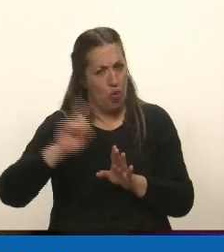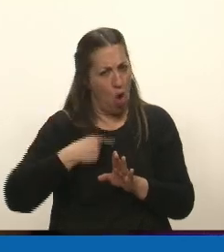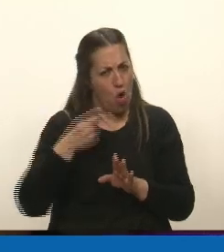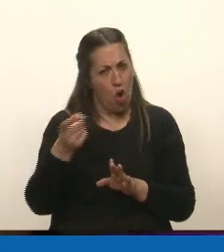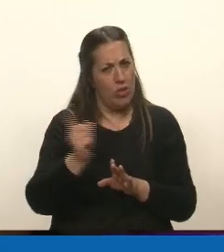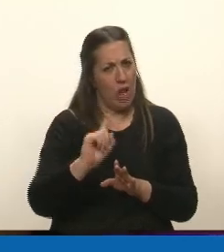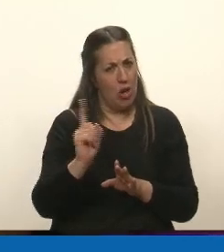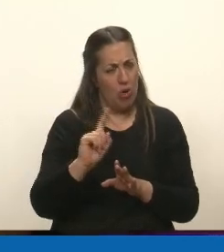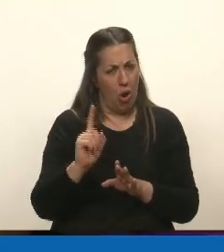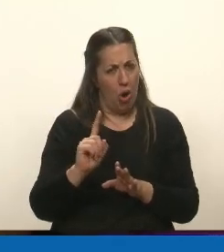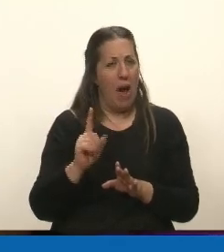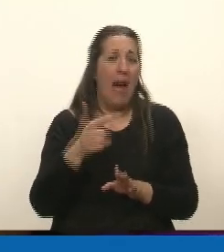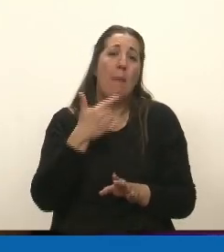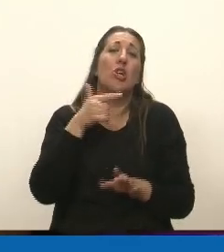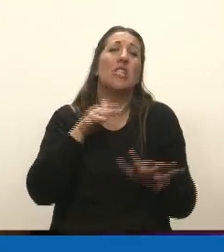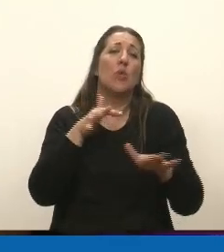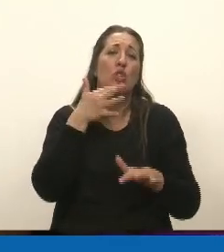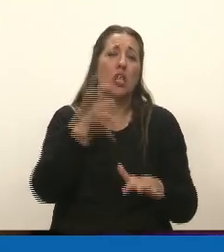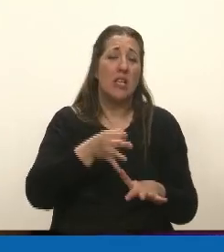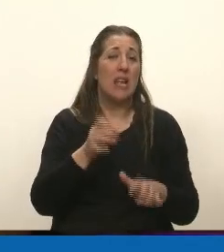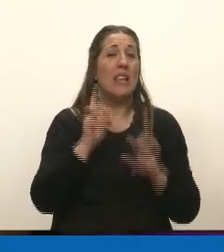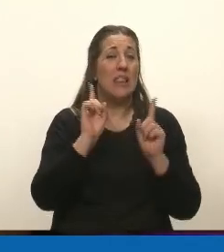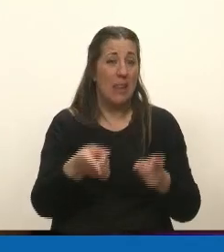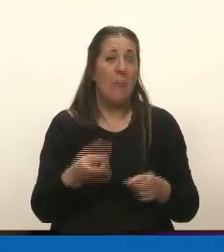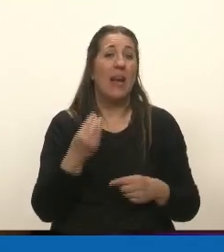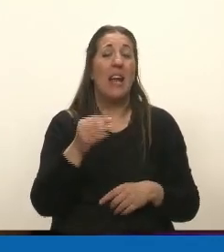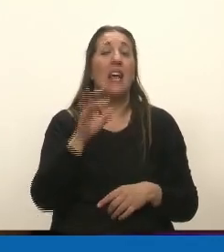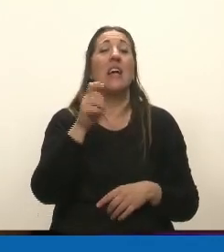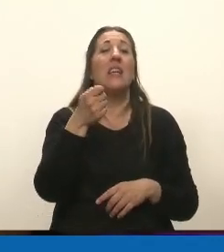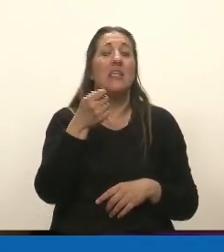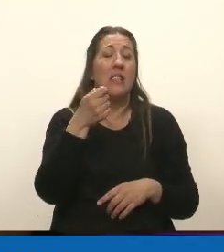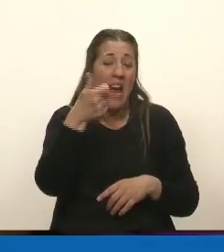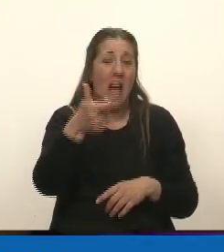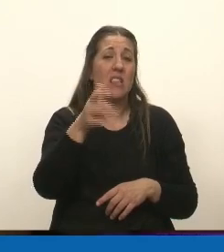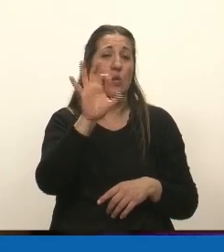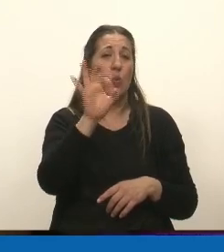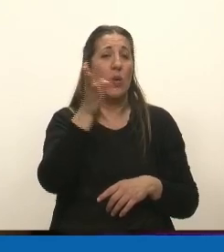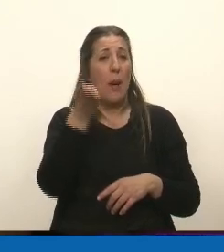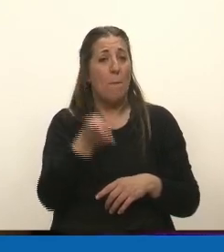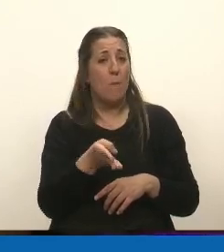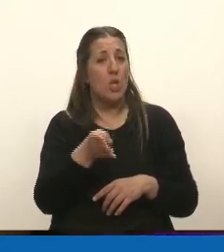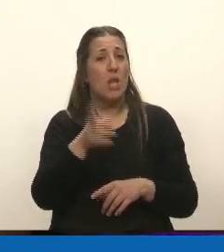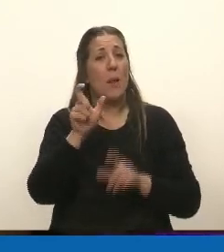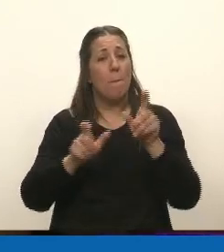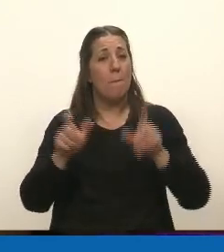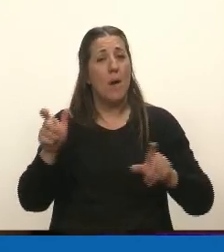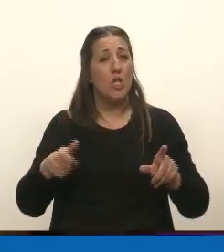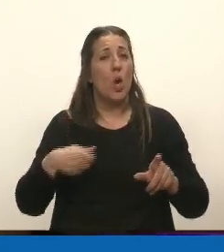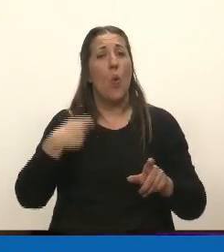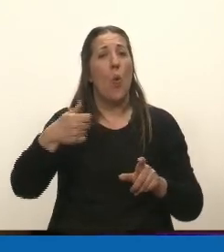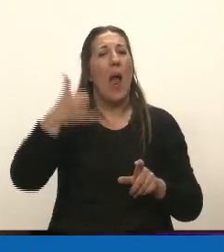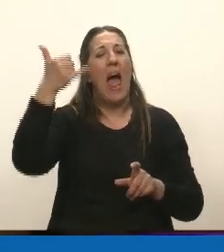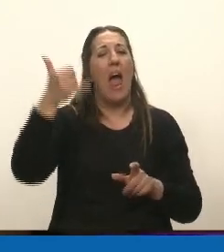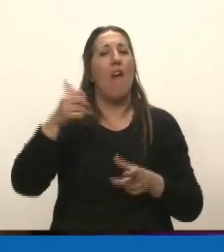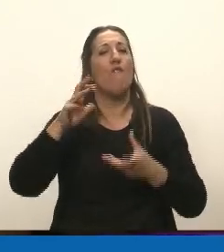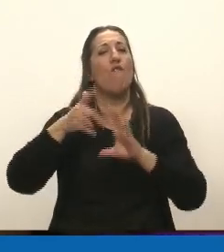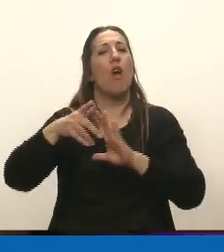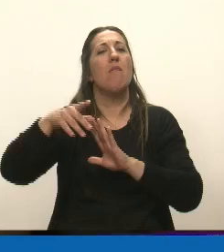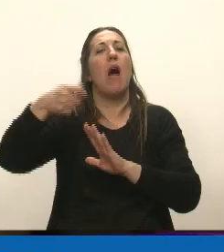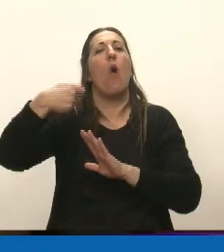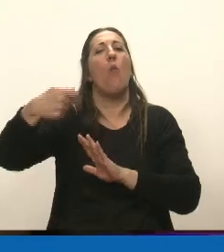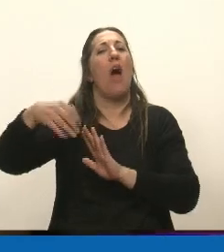también sabemos que hay cerca de un 50% de jubilados que pertenecen a regímenes especiales. Y eso